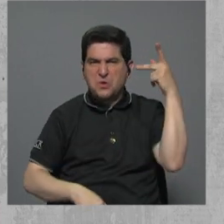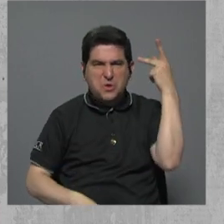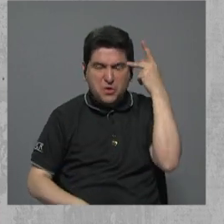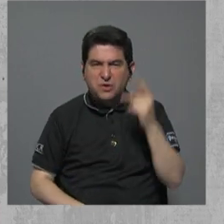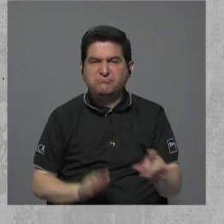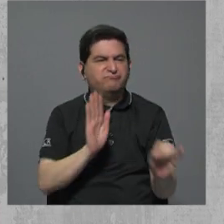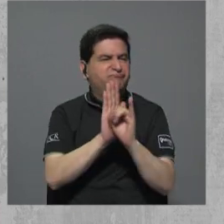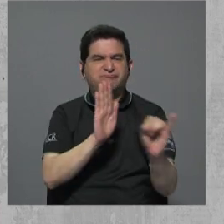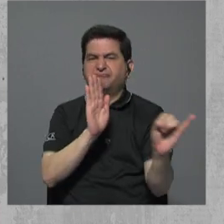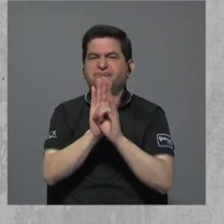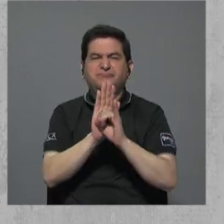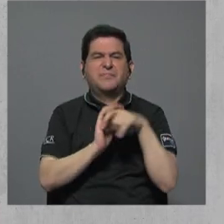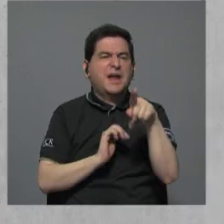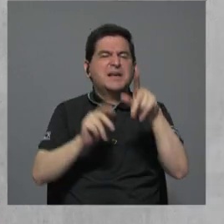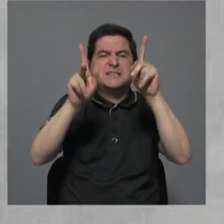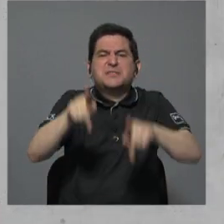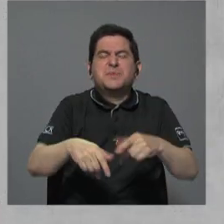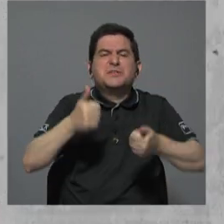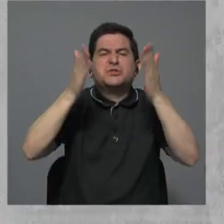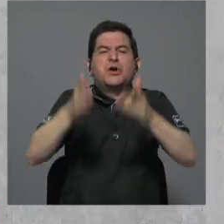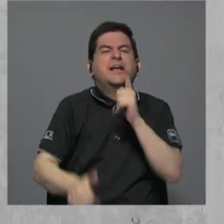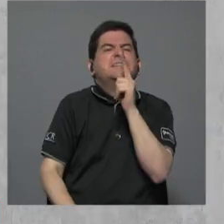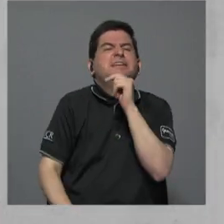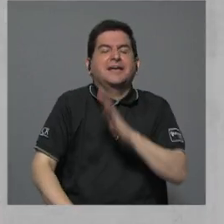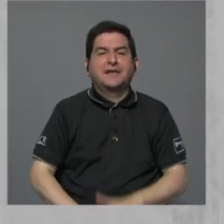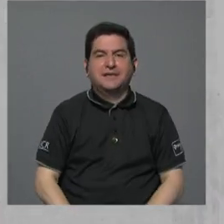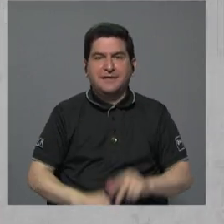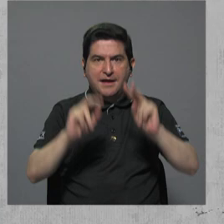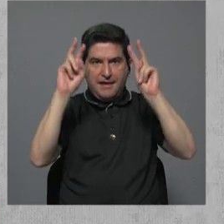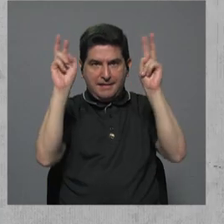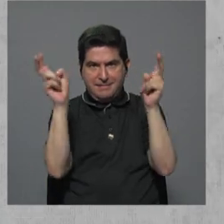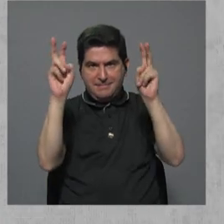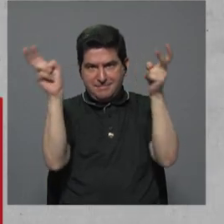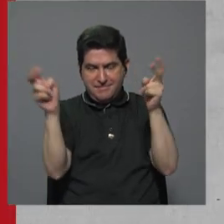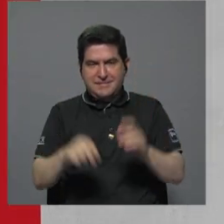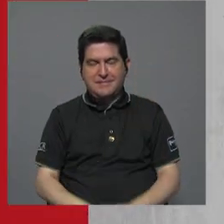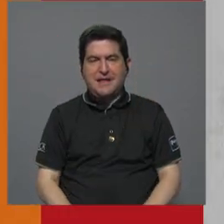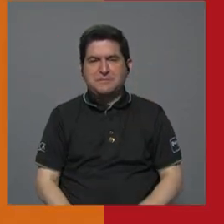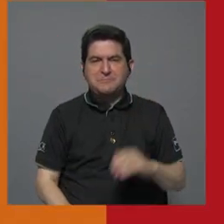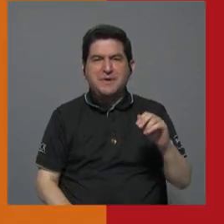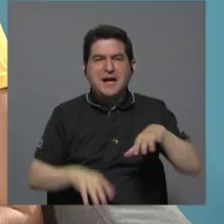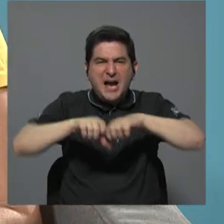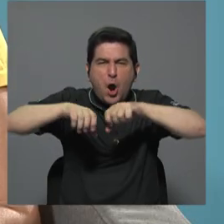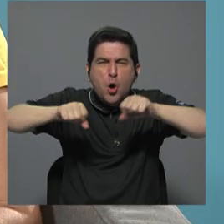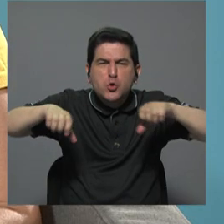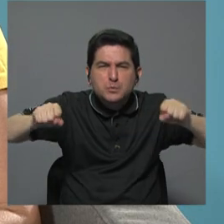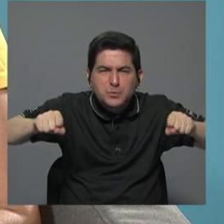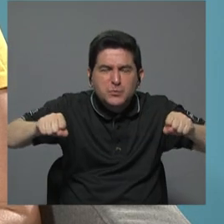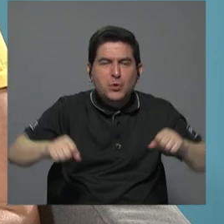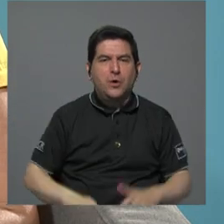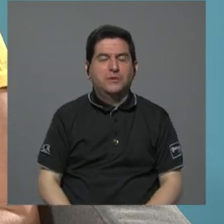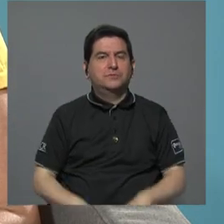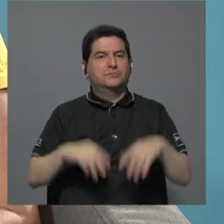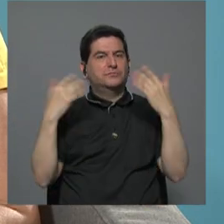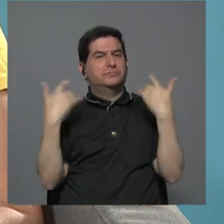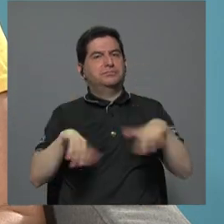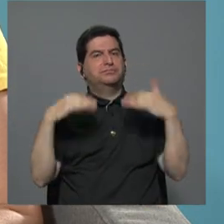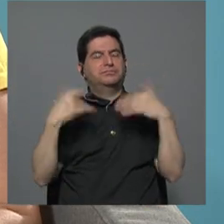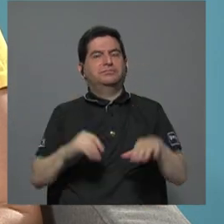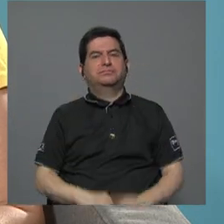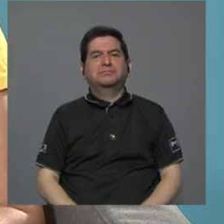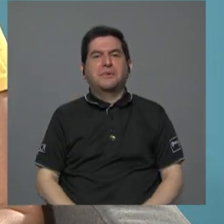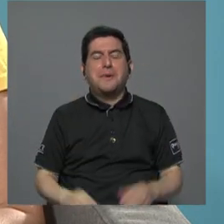logran identificar quiénes son esas y esos candidatos. Sí, el tema de la corrupción fue definitivamente el que más